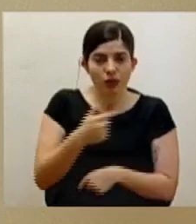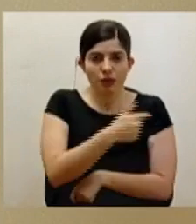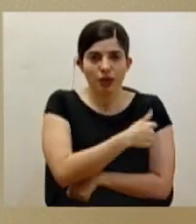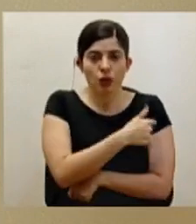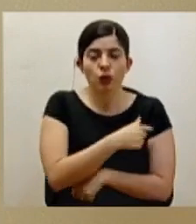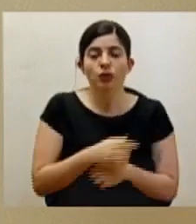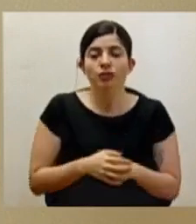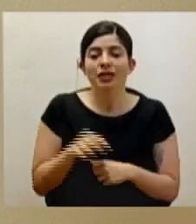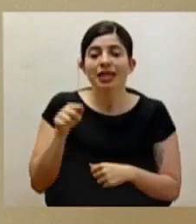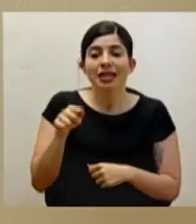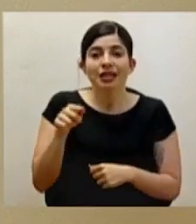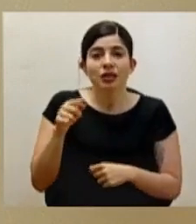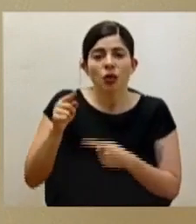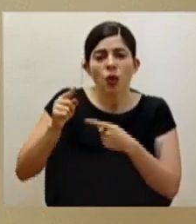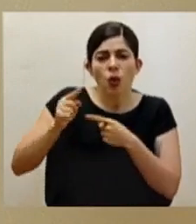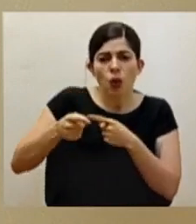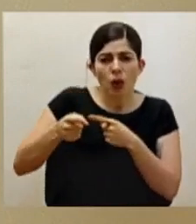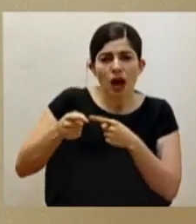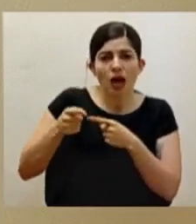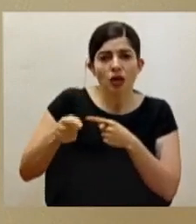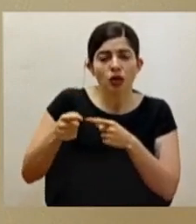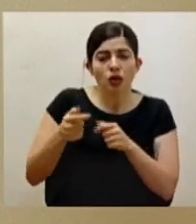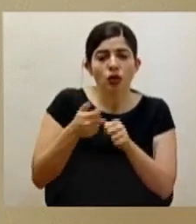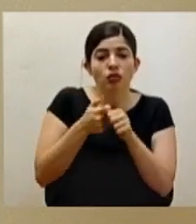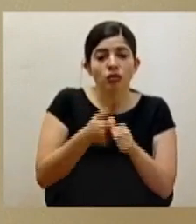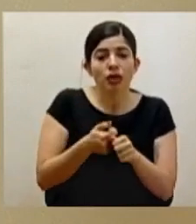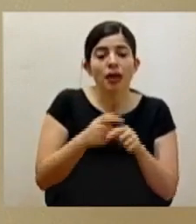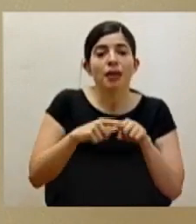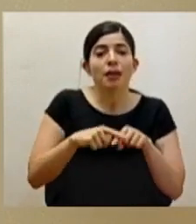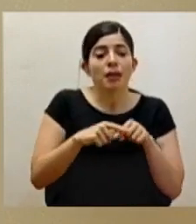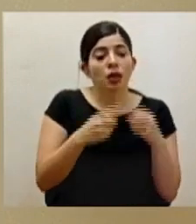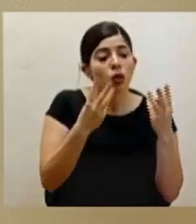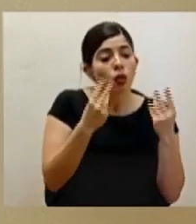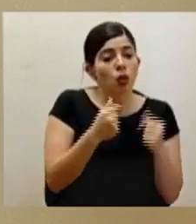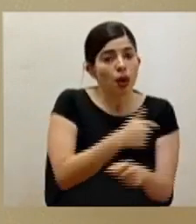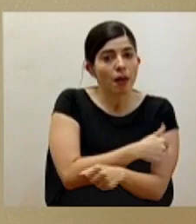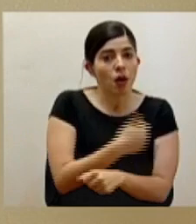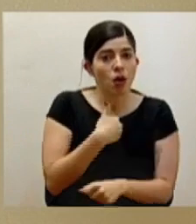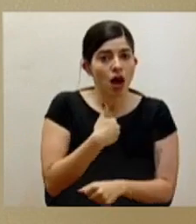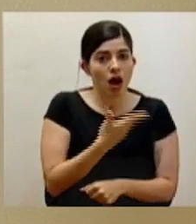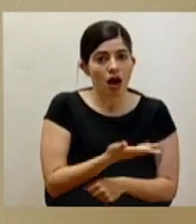Esto, obviamente, esta obligatoriedad se basará en la disponibilidad de la vacuna.